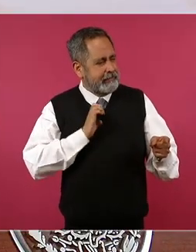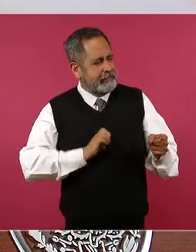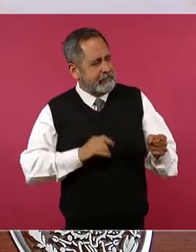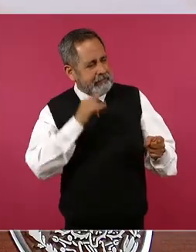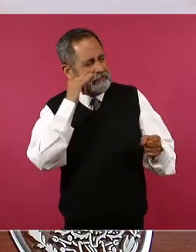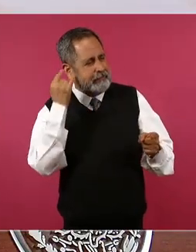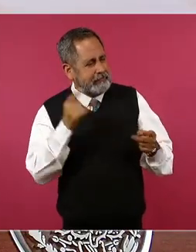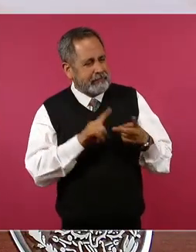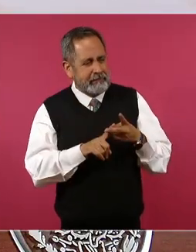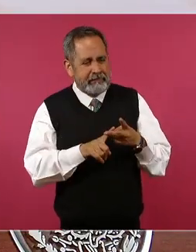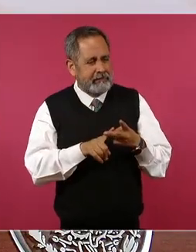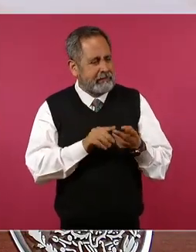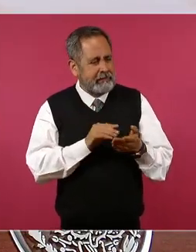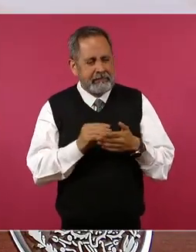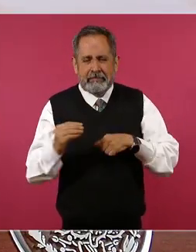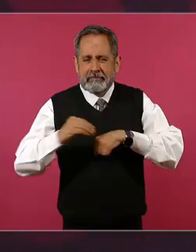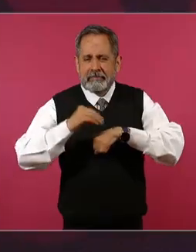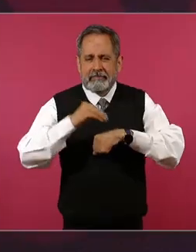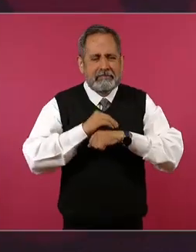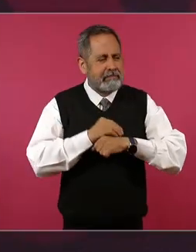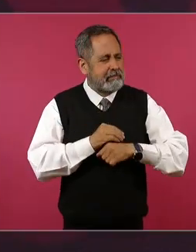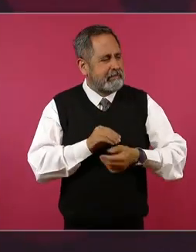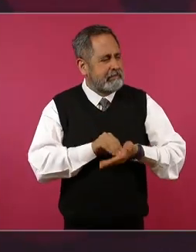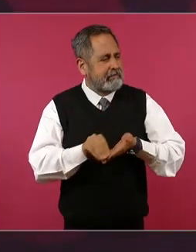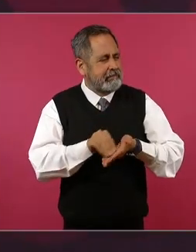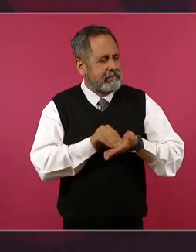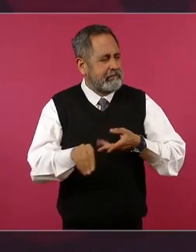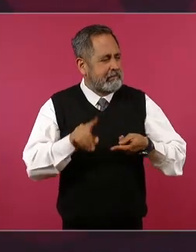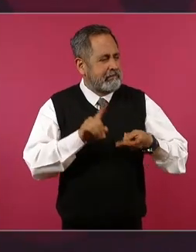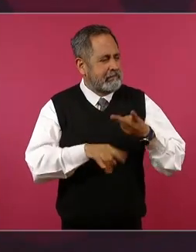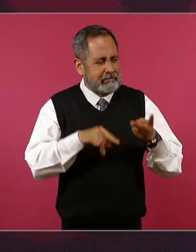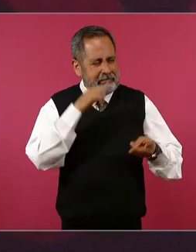o sea es una calumnia y además de mal gusto